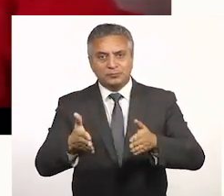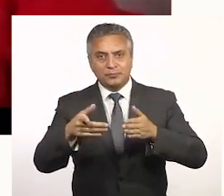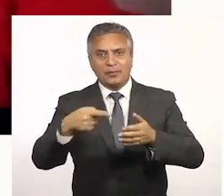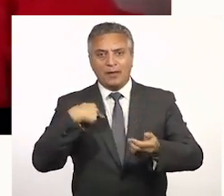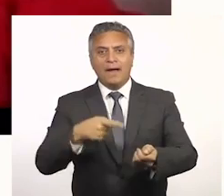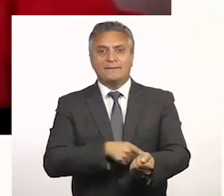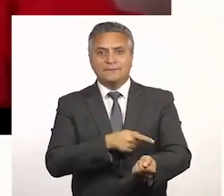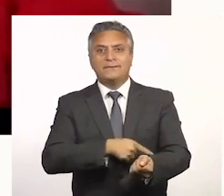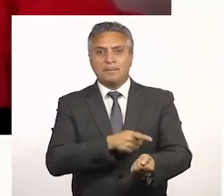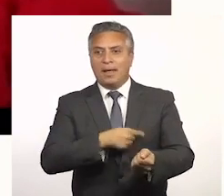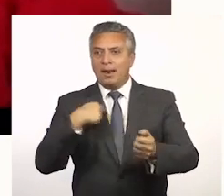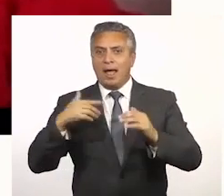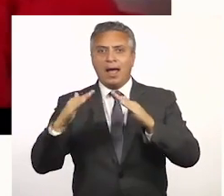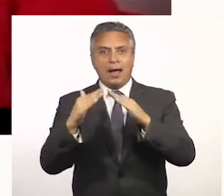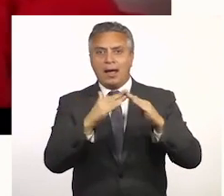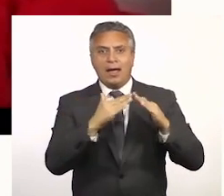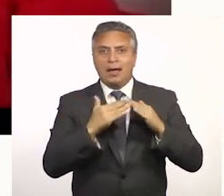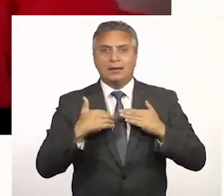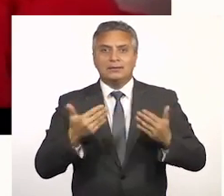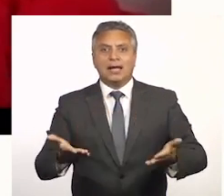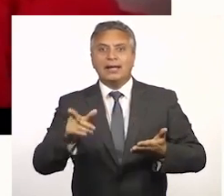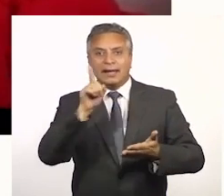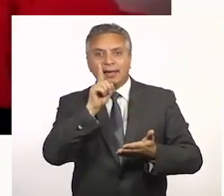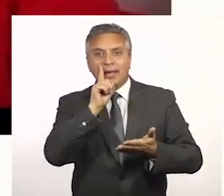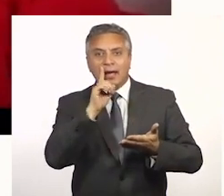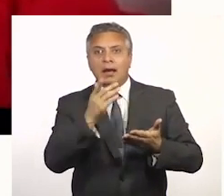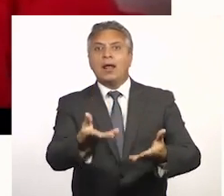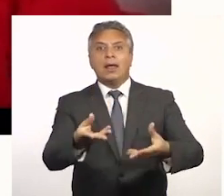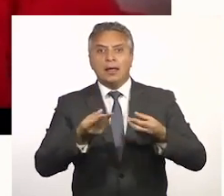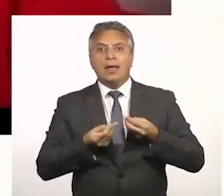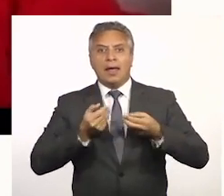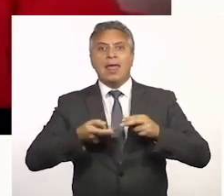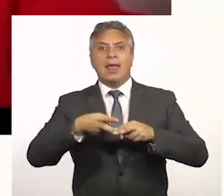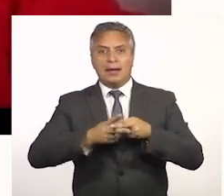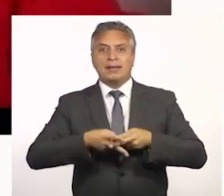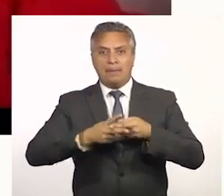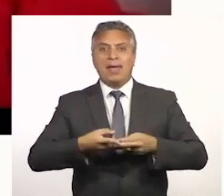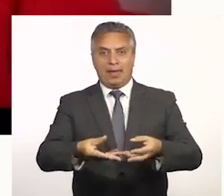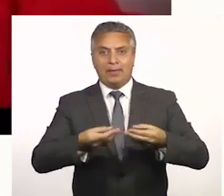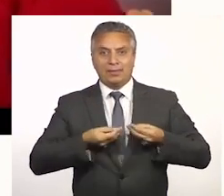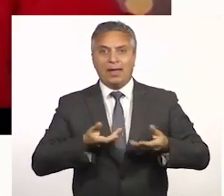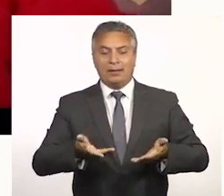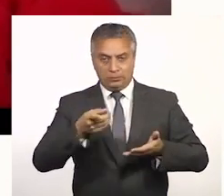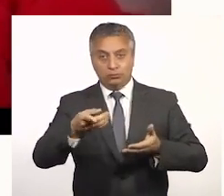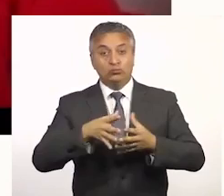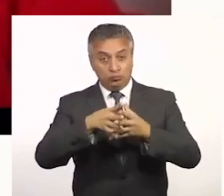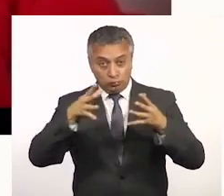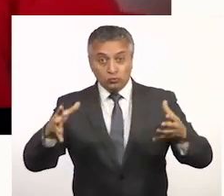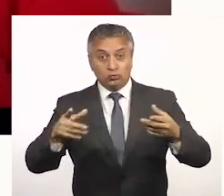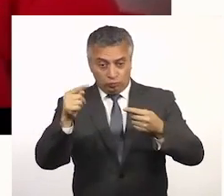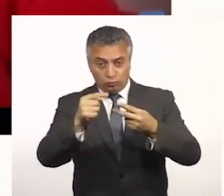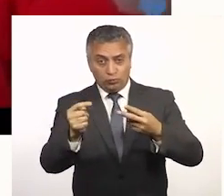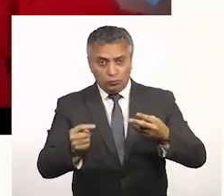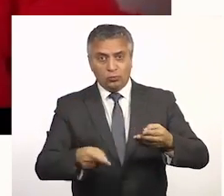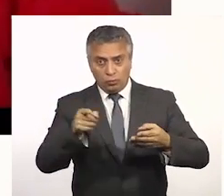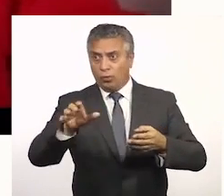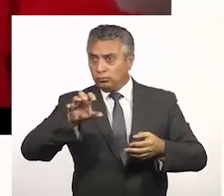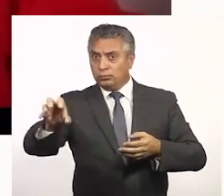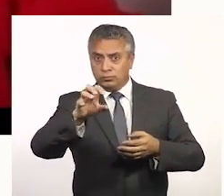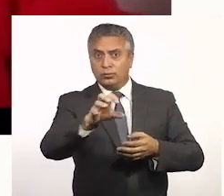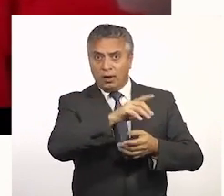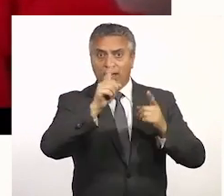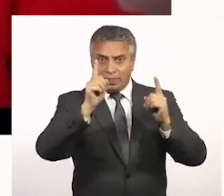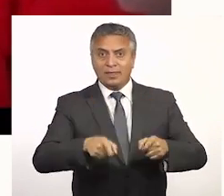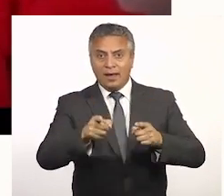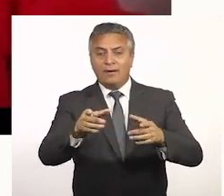abordamos nosotros y nuestras familias en las casas? ¿Quién nos va a entregar esas herramientas? Tomando en cuenta de que muchos